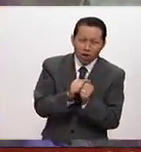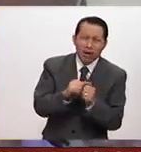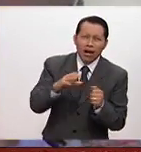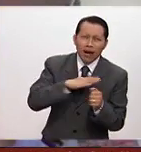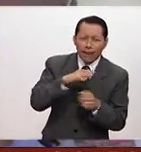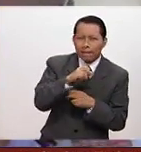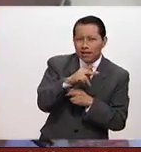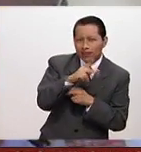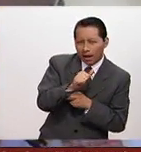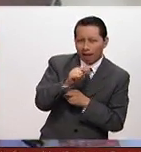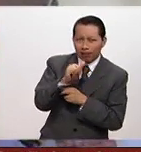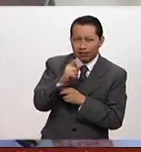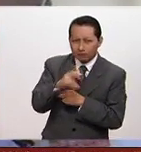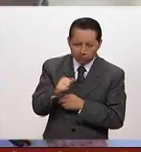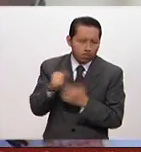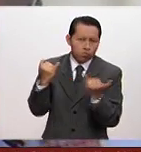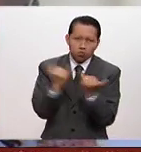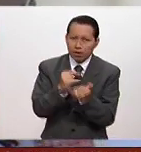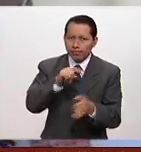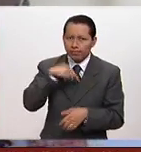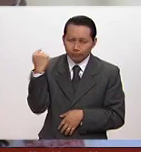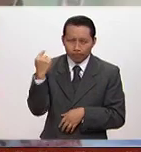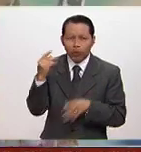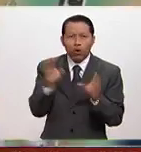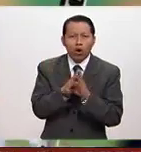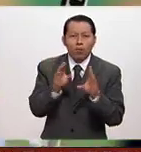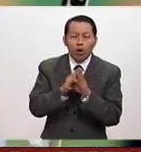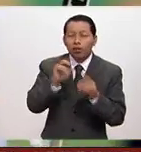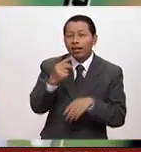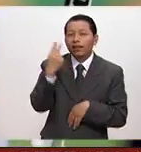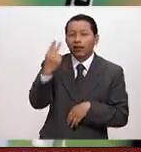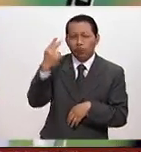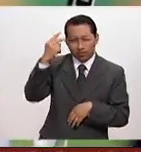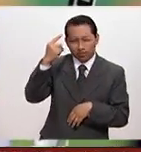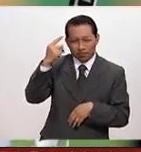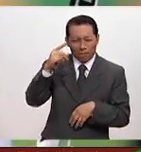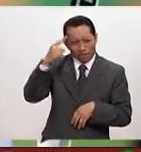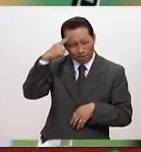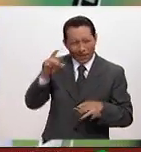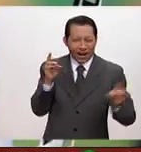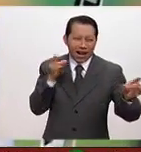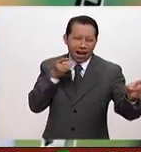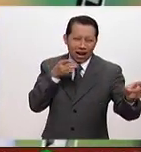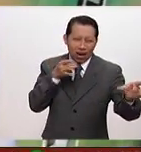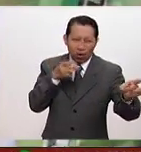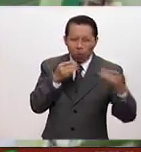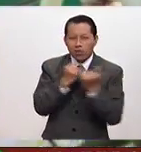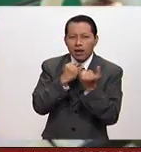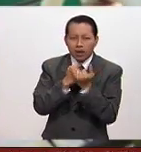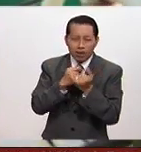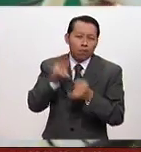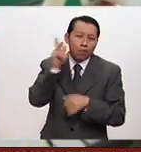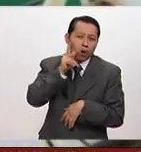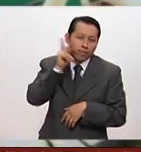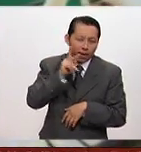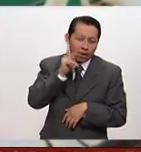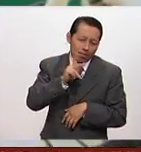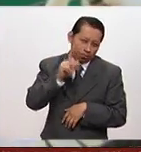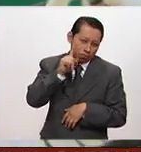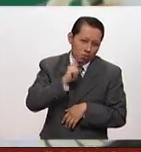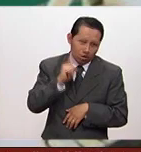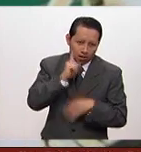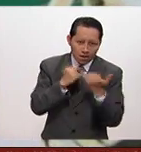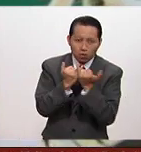Mirka Alessandra, y queda eliminada también en la ronda de las 32 mejores en el tiro con arco en la prueba femenil individual. Al finalizar su